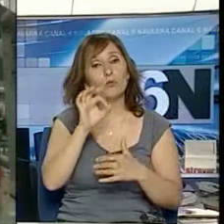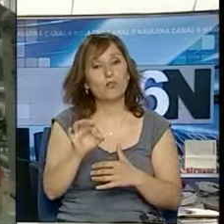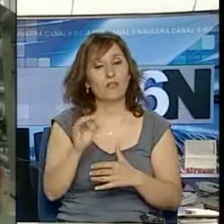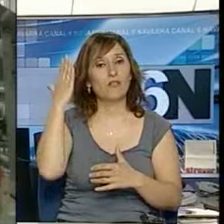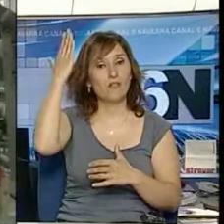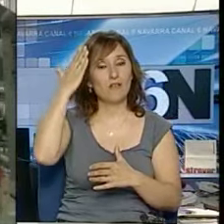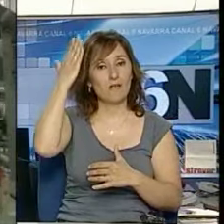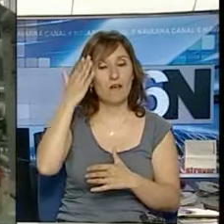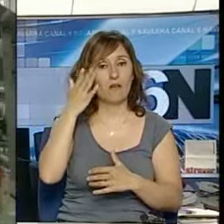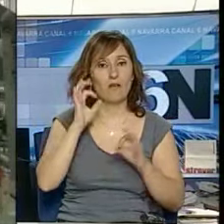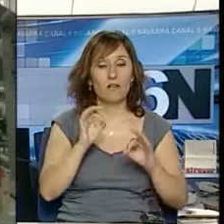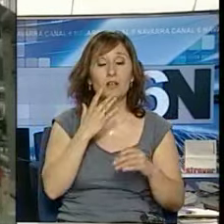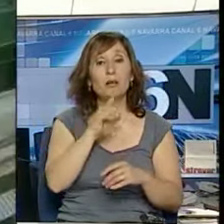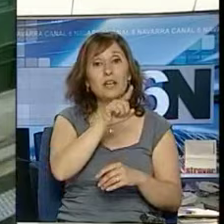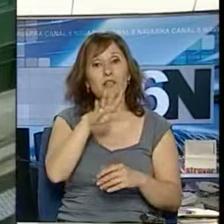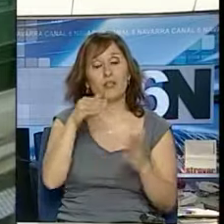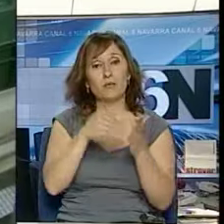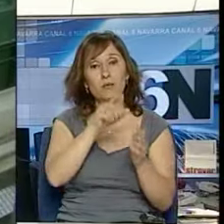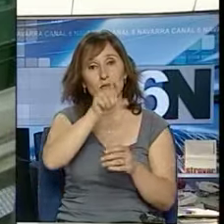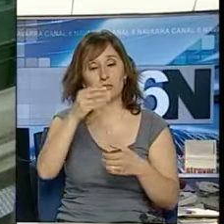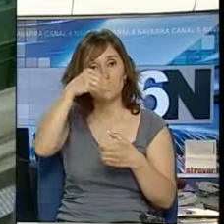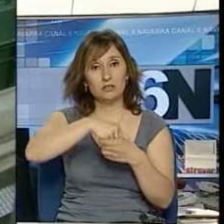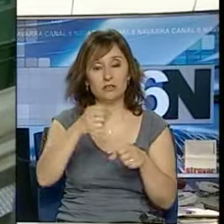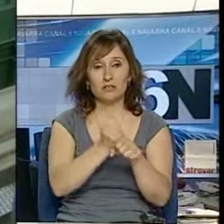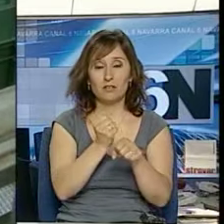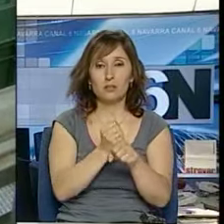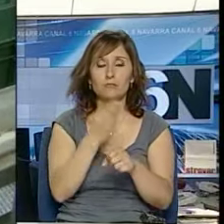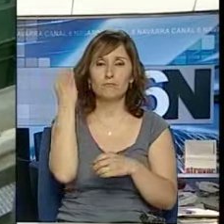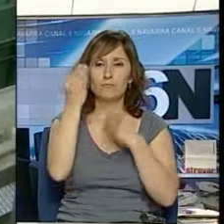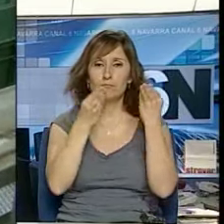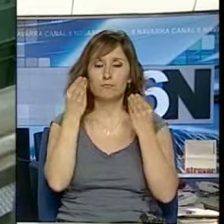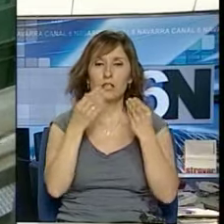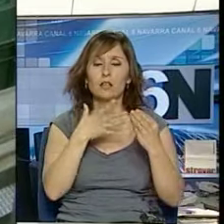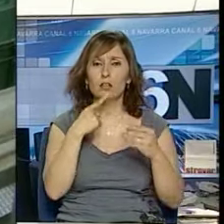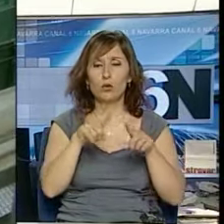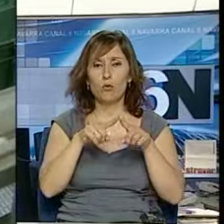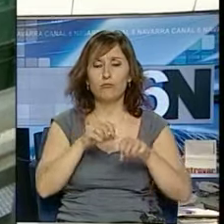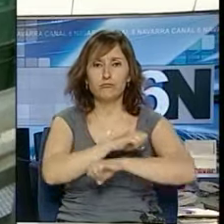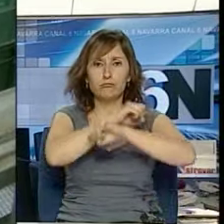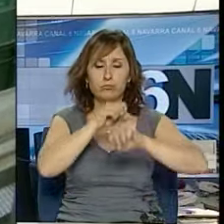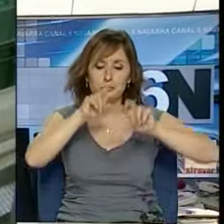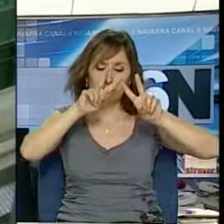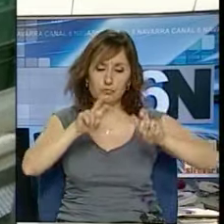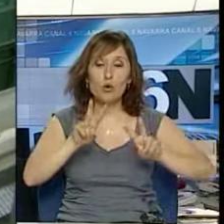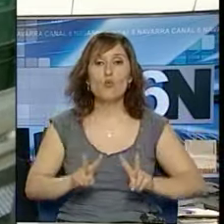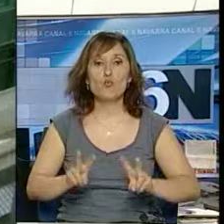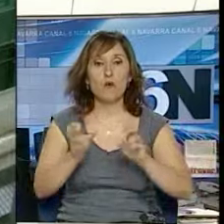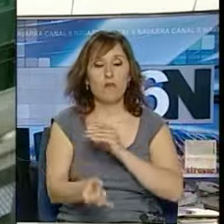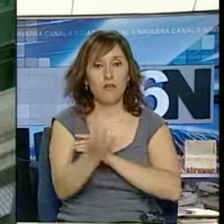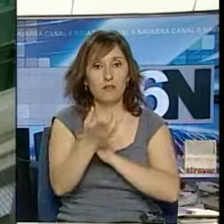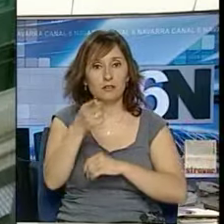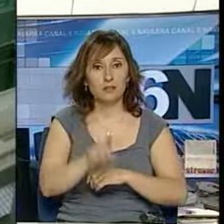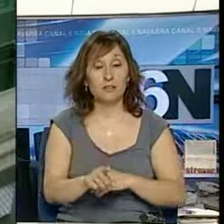emplea más de 12.000 personas. Más allá de un sector económico maduro, quieren que sea un pilar de innovación. En este congreso se definirán las nuevas